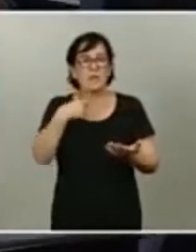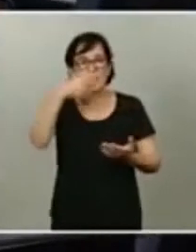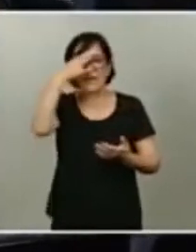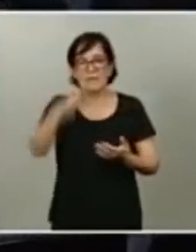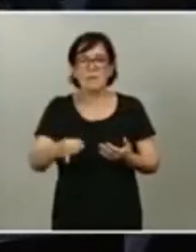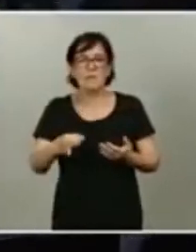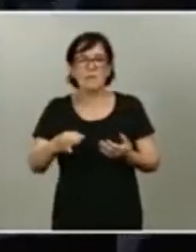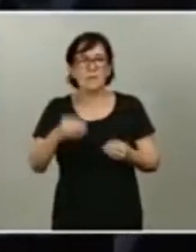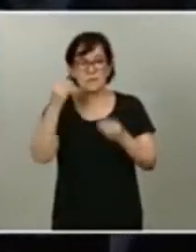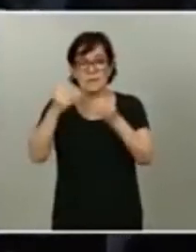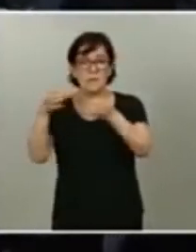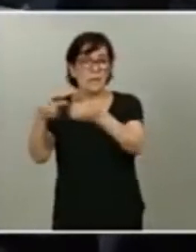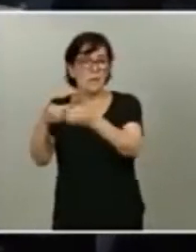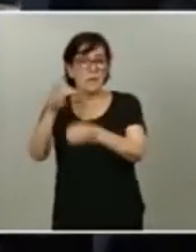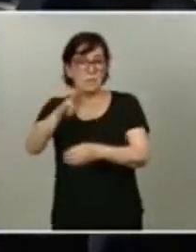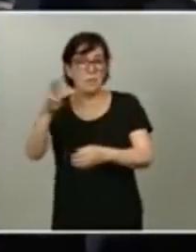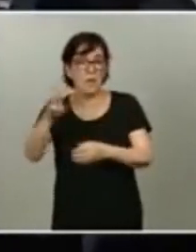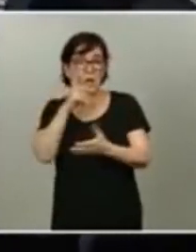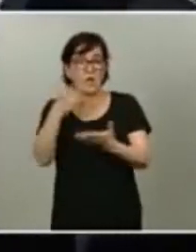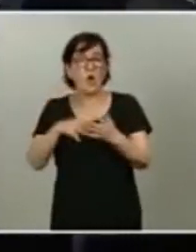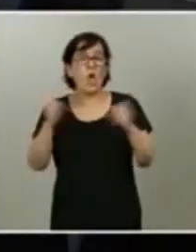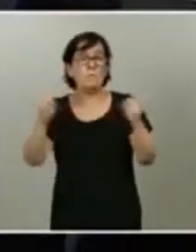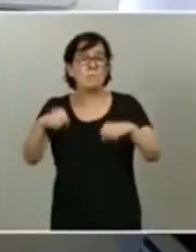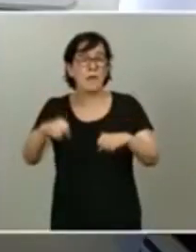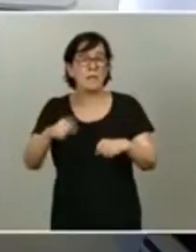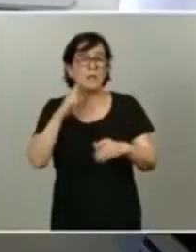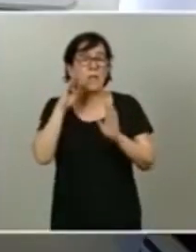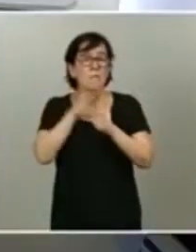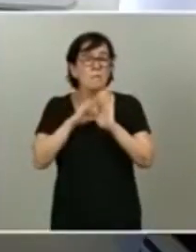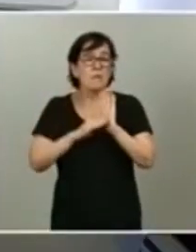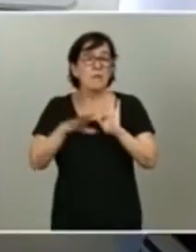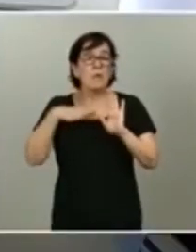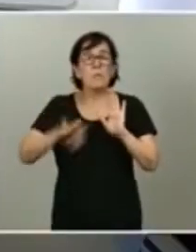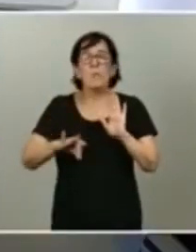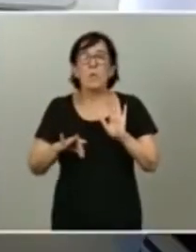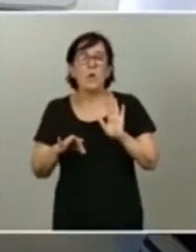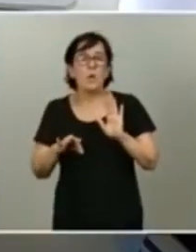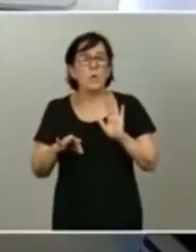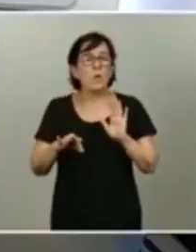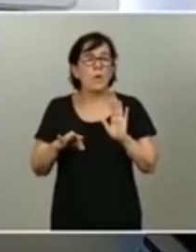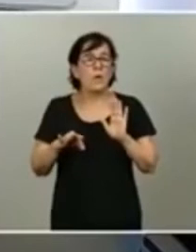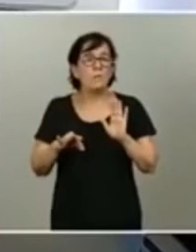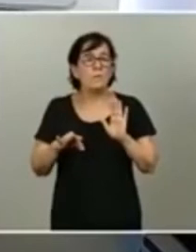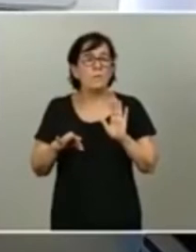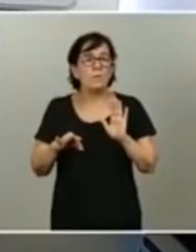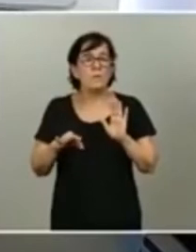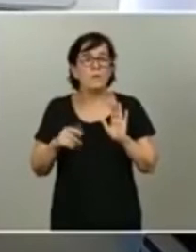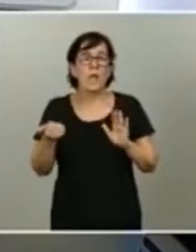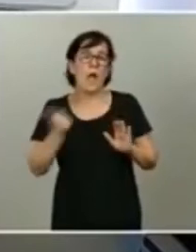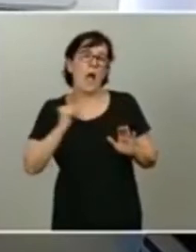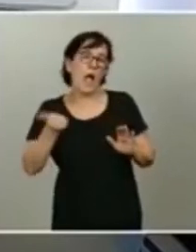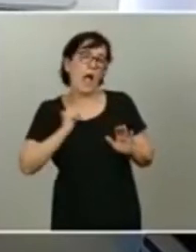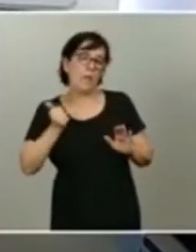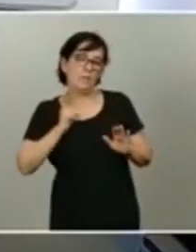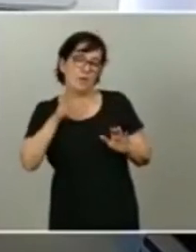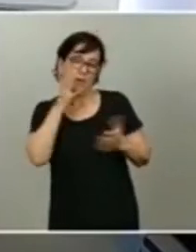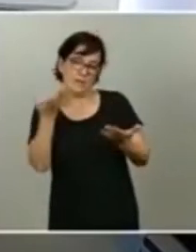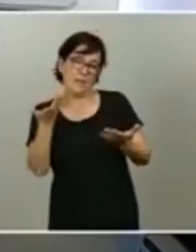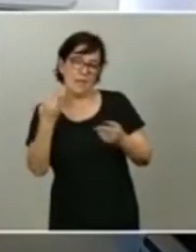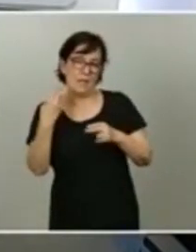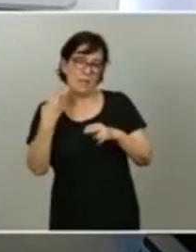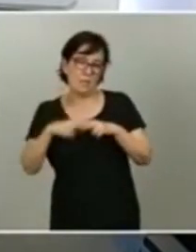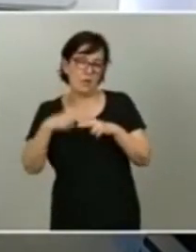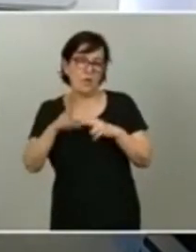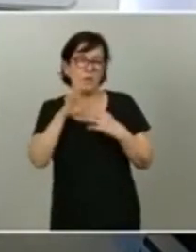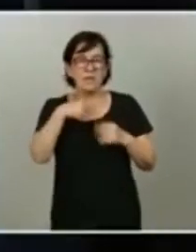del partido popular ahora con estos pactos y en qué medida creen que puede ser una maniobra tacticista y lo segundo si estaba usted de acuerdo